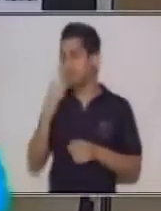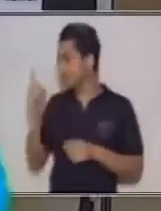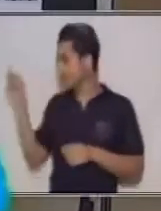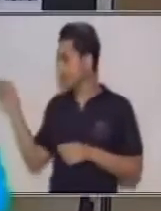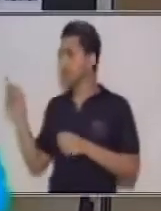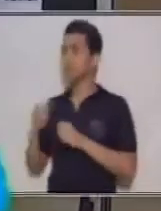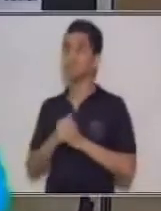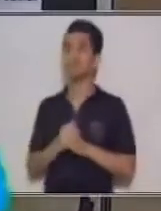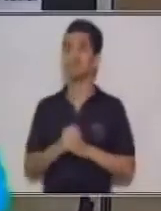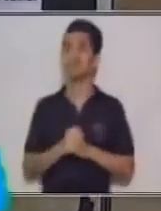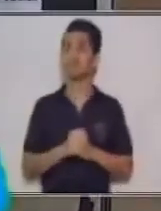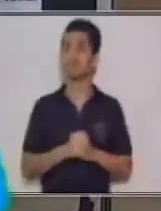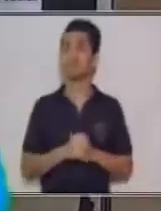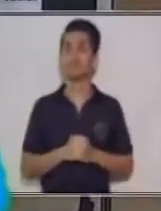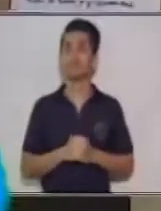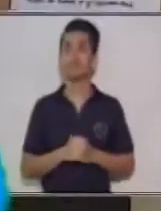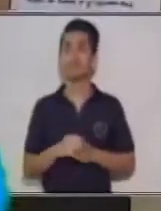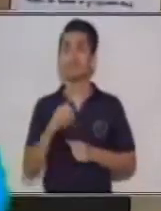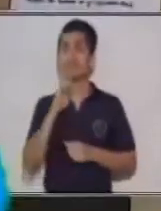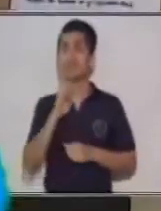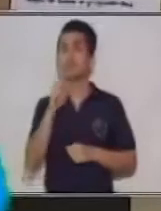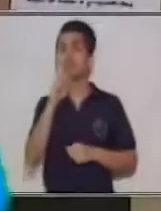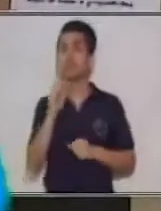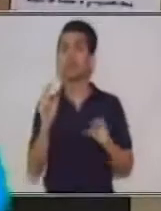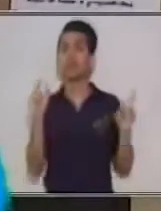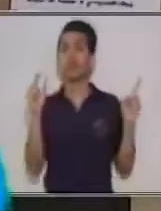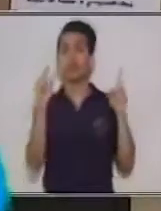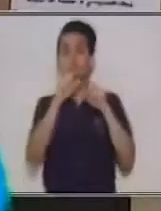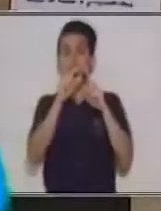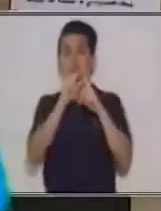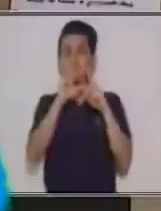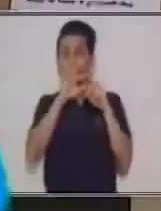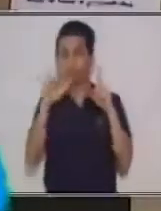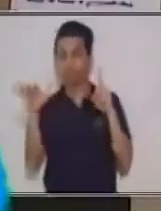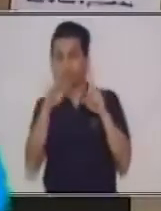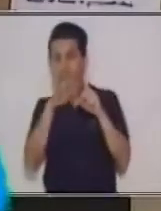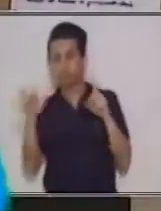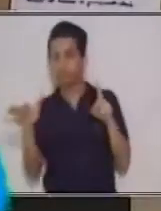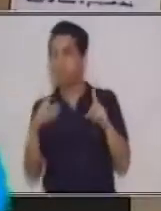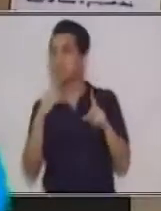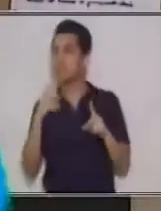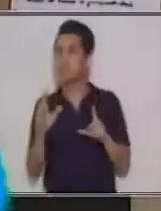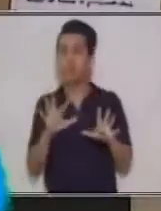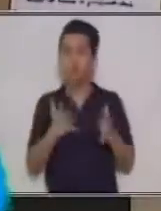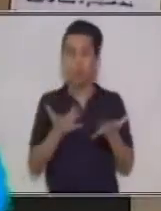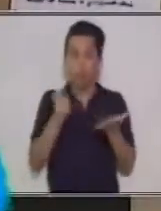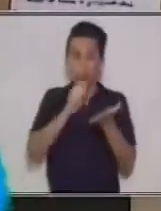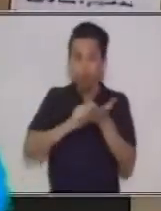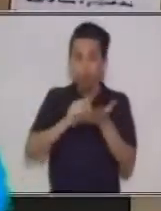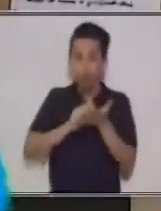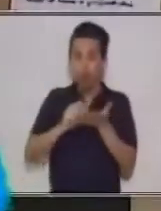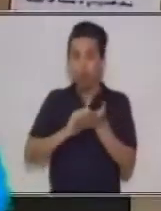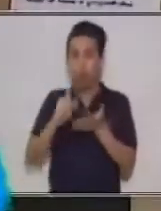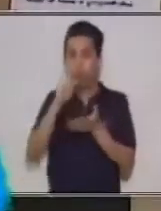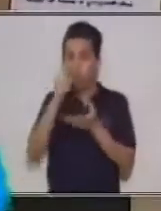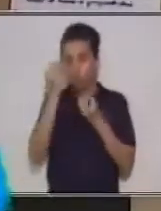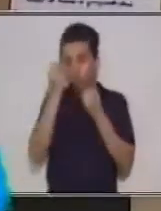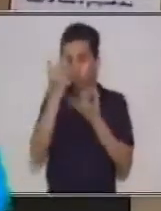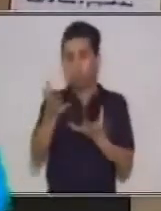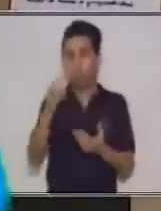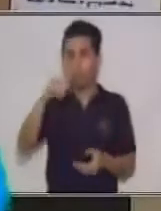siguiente. Es un término que se refiere a tendencias de elaboración de un mensaje